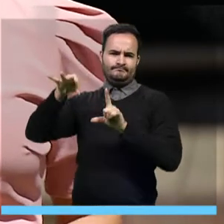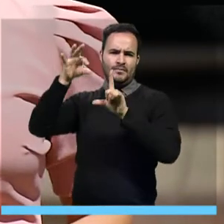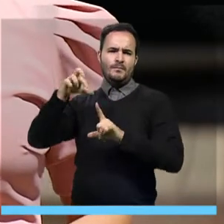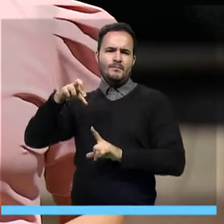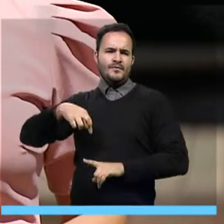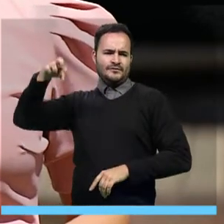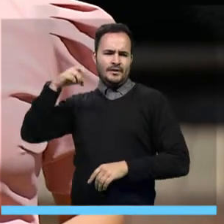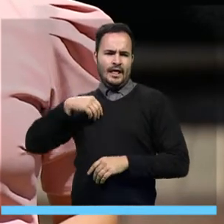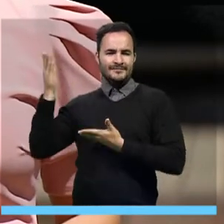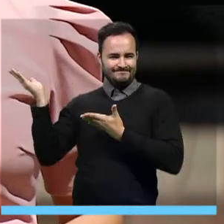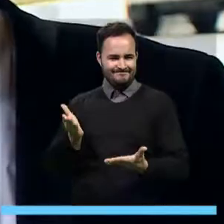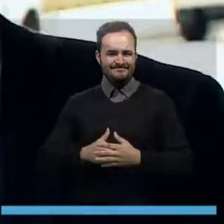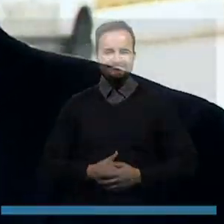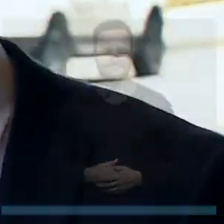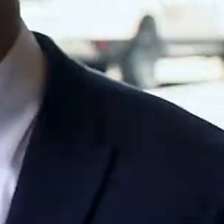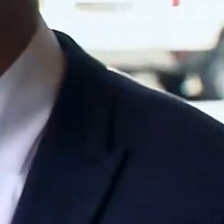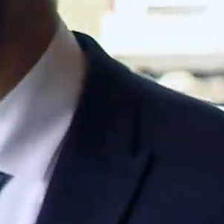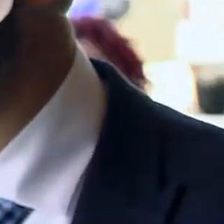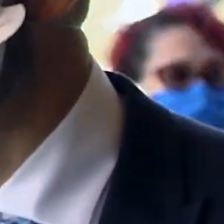especial de COVID-19.